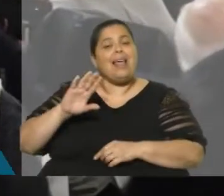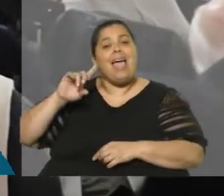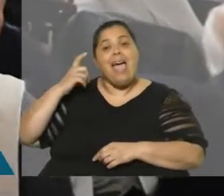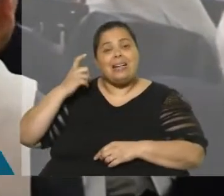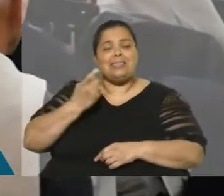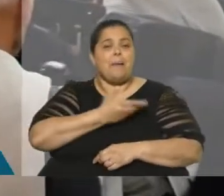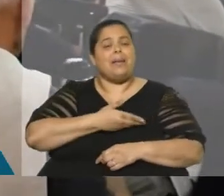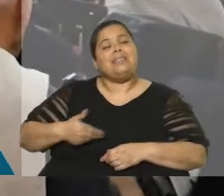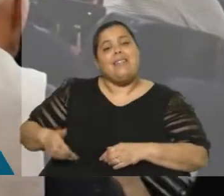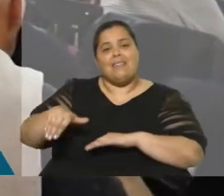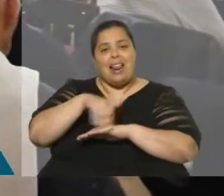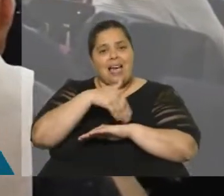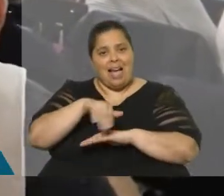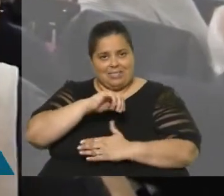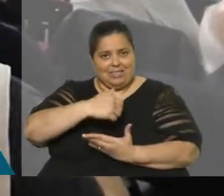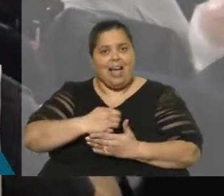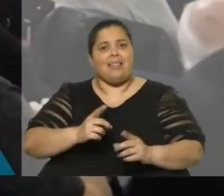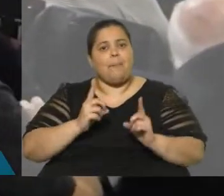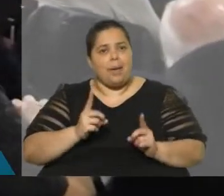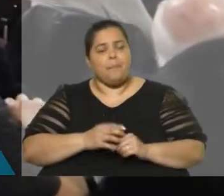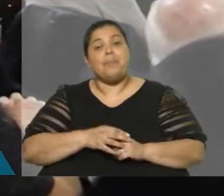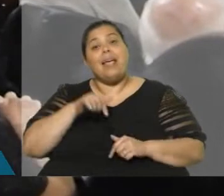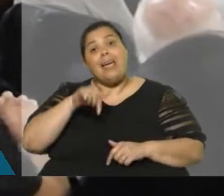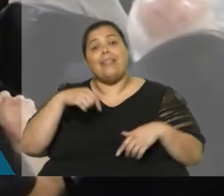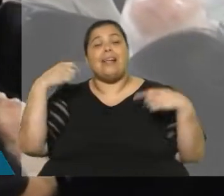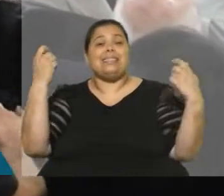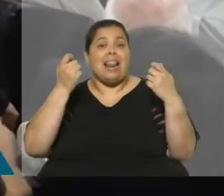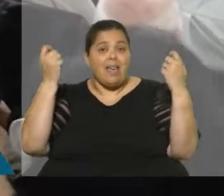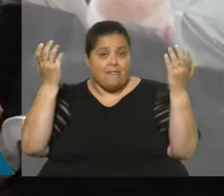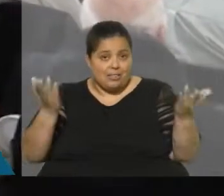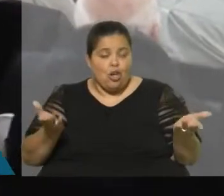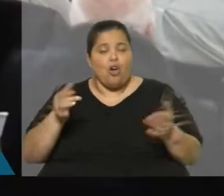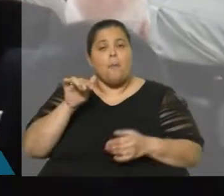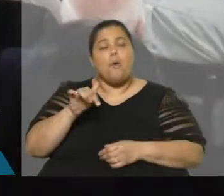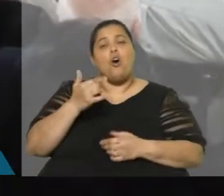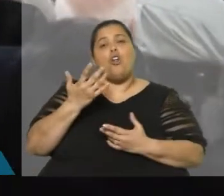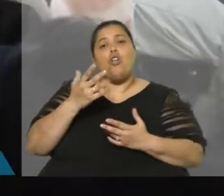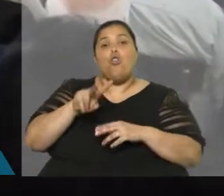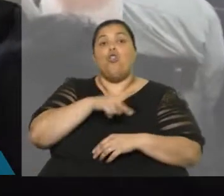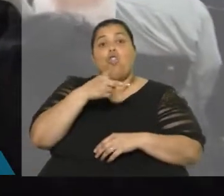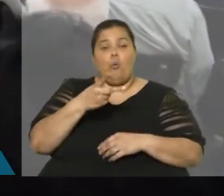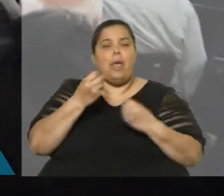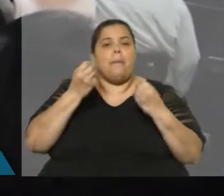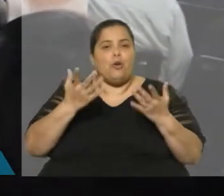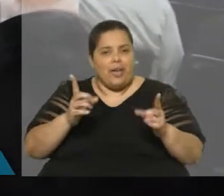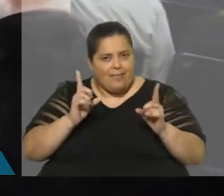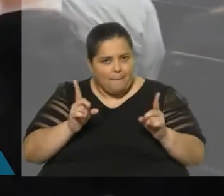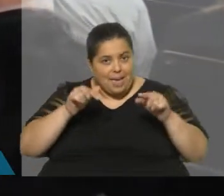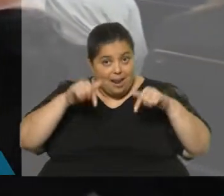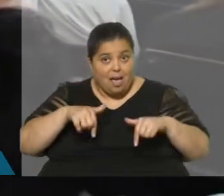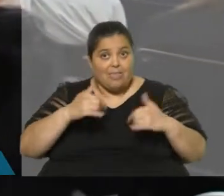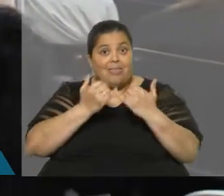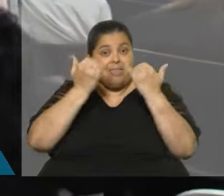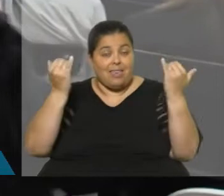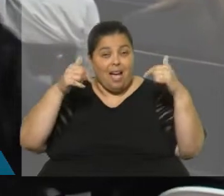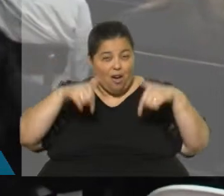Luis Alberto Lacalle Herrera. Pero es una festividad, una celebración por partida doble, por lo que también en esta jornada se va a estar